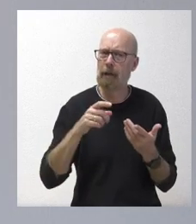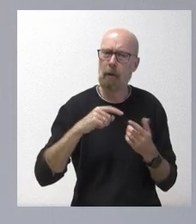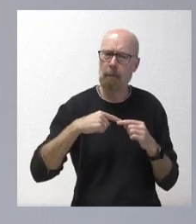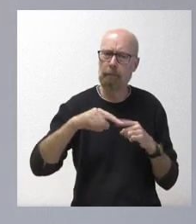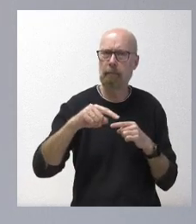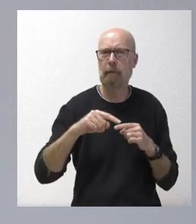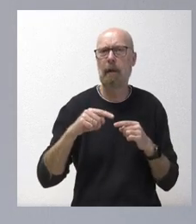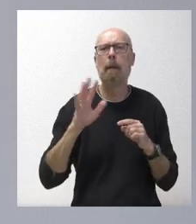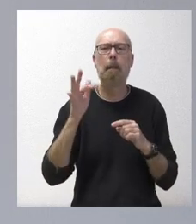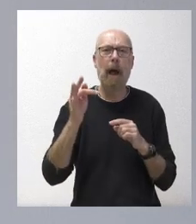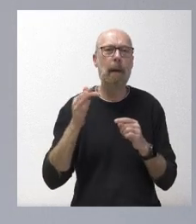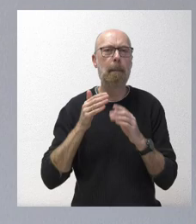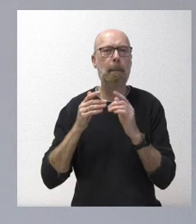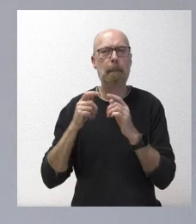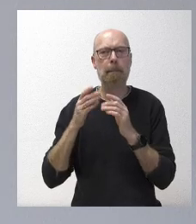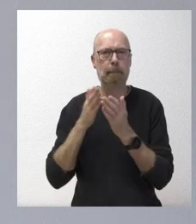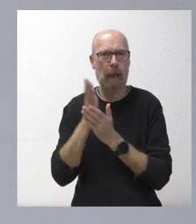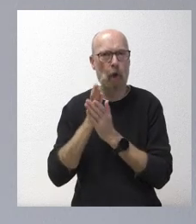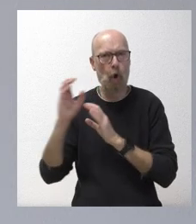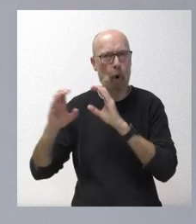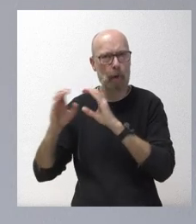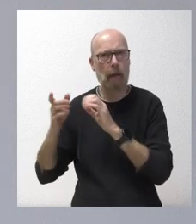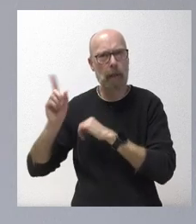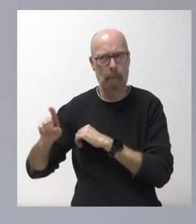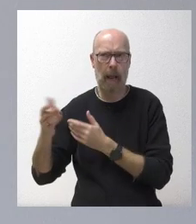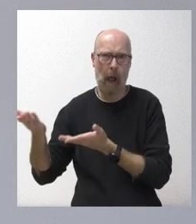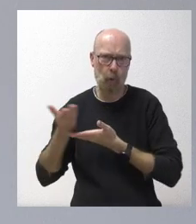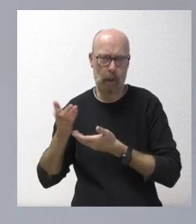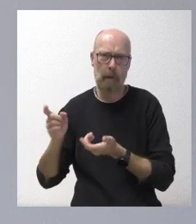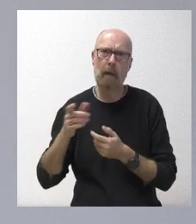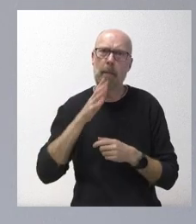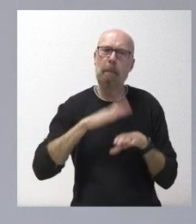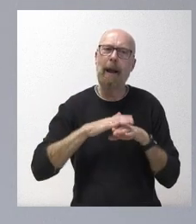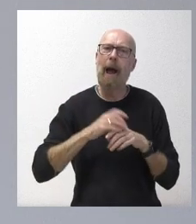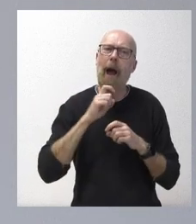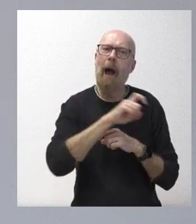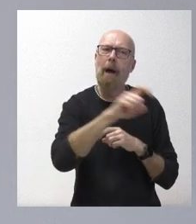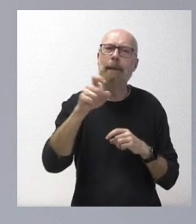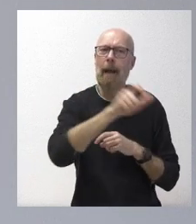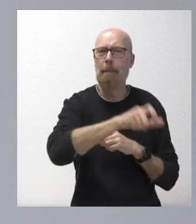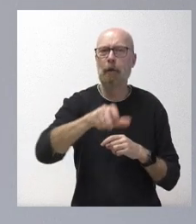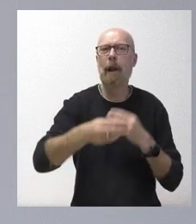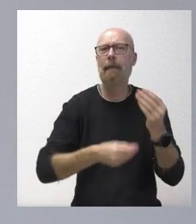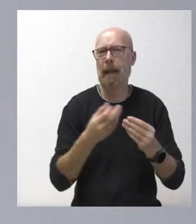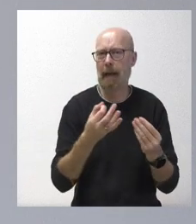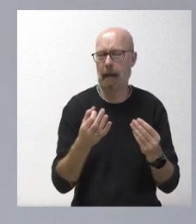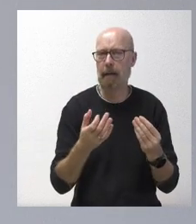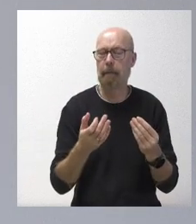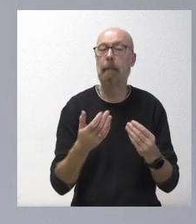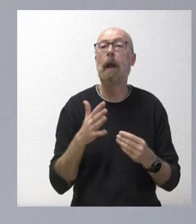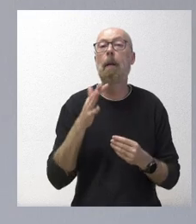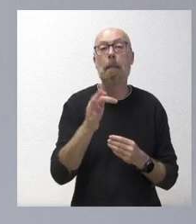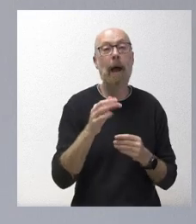comunicación, de informar a la ciudadanía sobre estos riesgos y qué tiene que hacer. Junto con algo muy importante, que son los criterios de